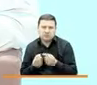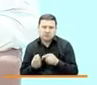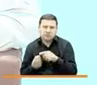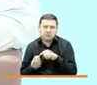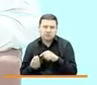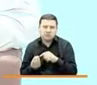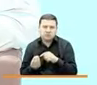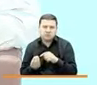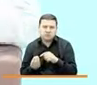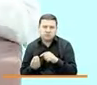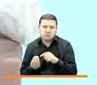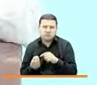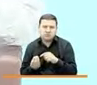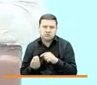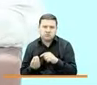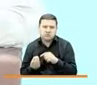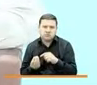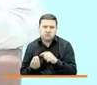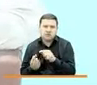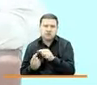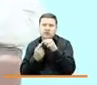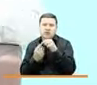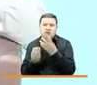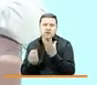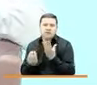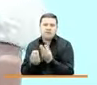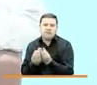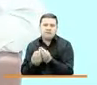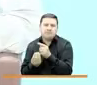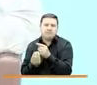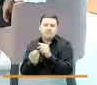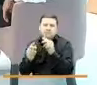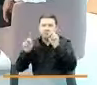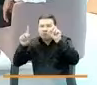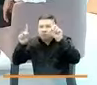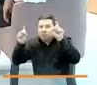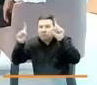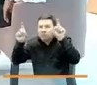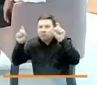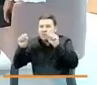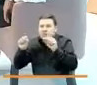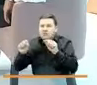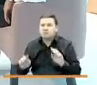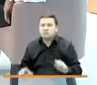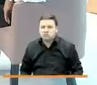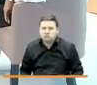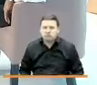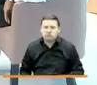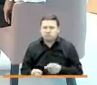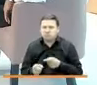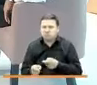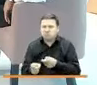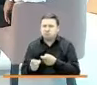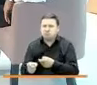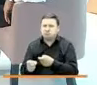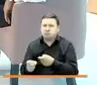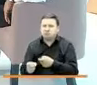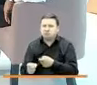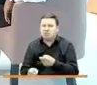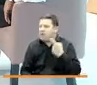una unidad especializada de ellos, entre comillas, que hizo esa matanza a sangre fría